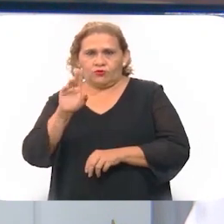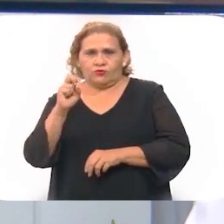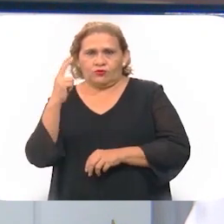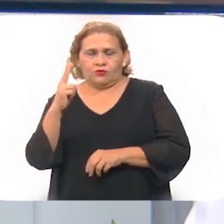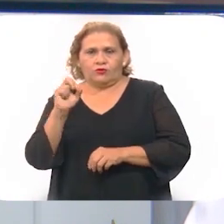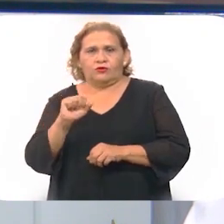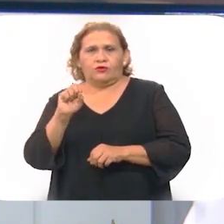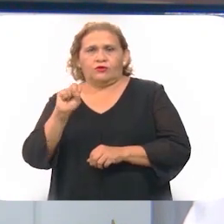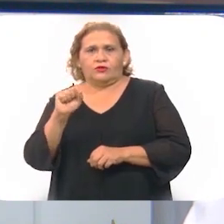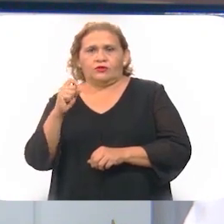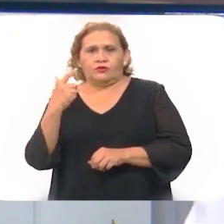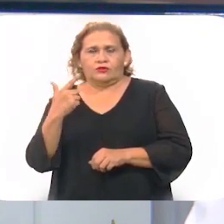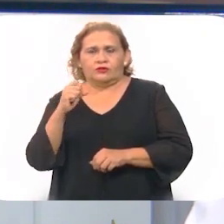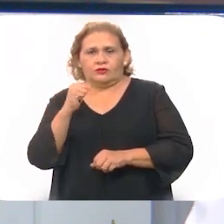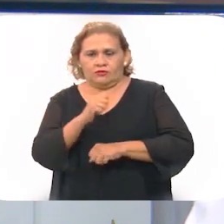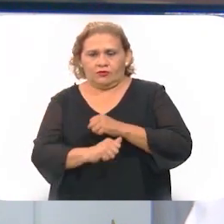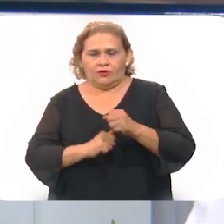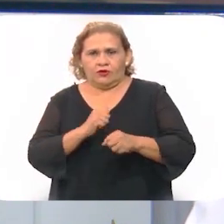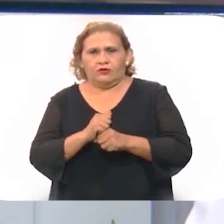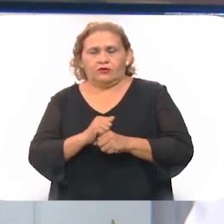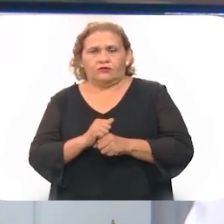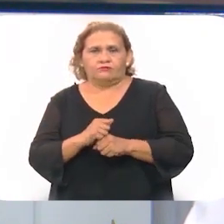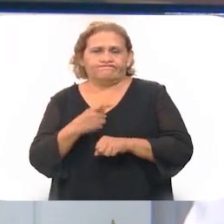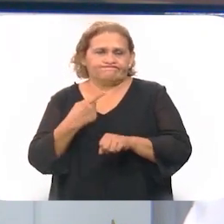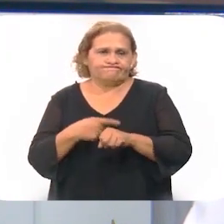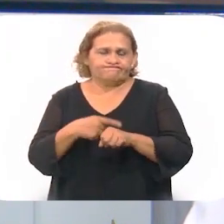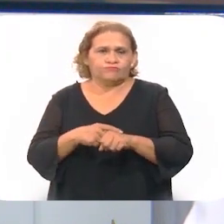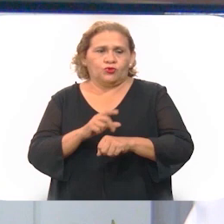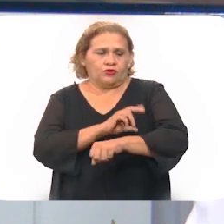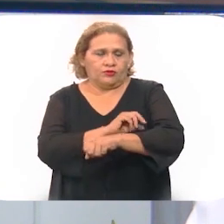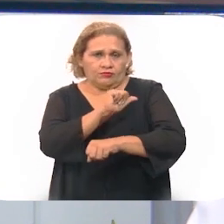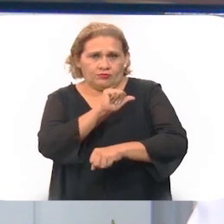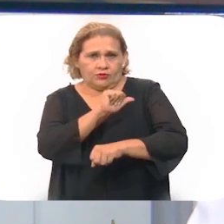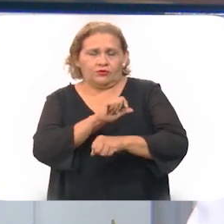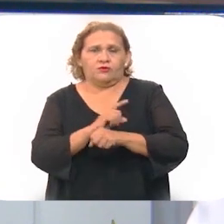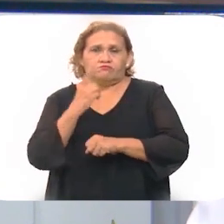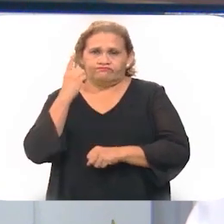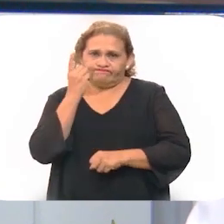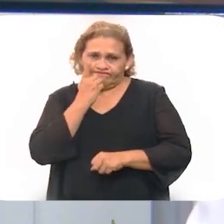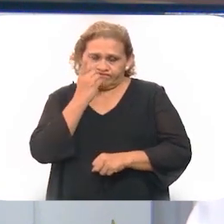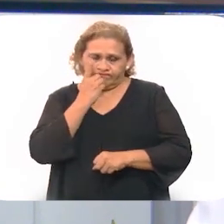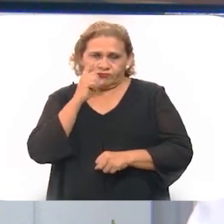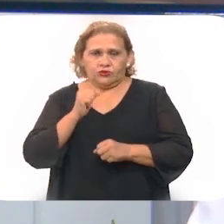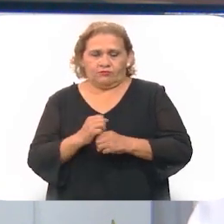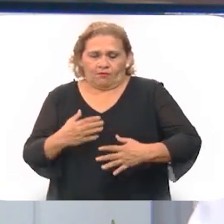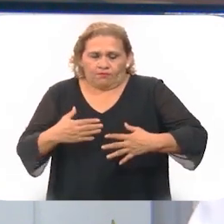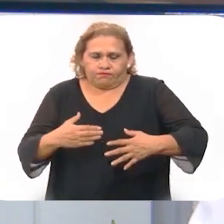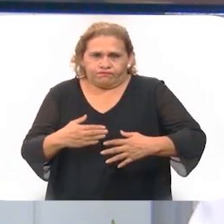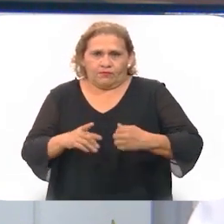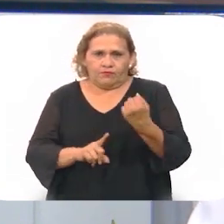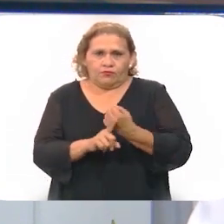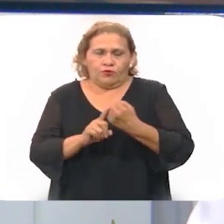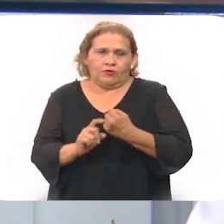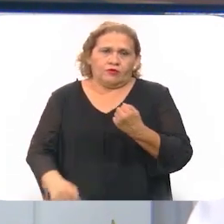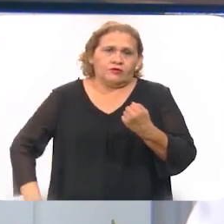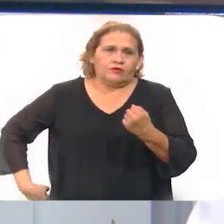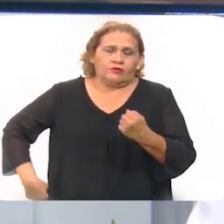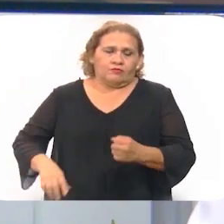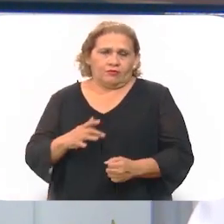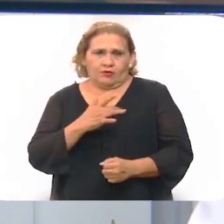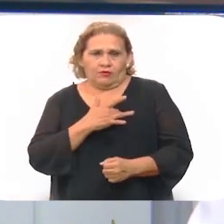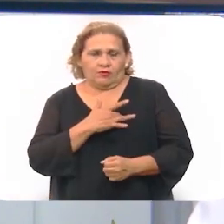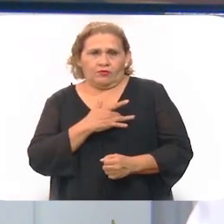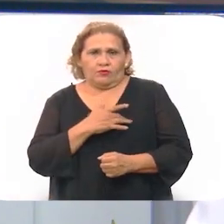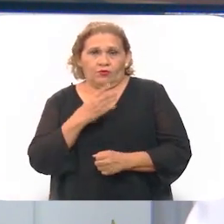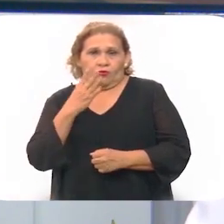52 a 77 años. Sus principales enfermedades fueron hipertensión, diabetes, obesidad, insuficiencia renal crónica y EPOC.